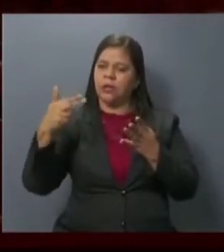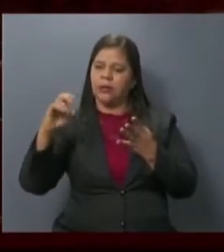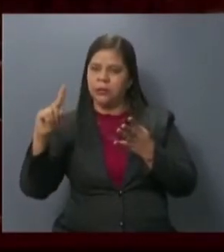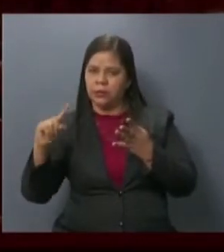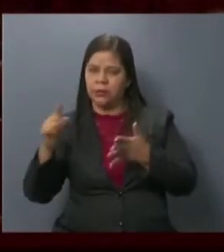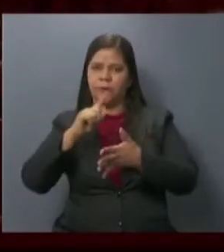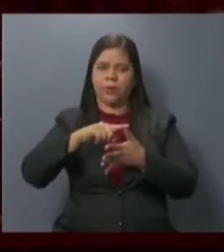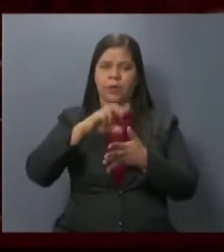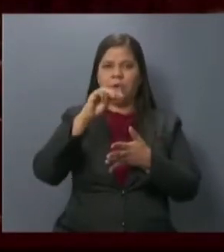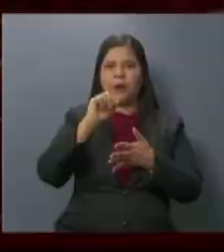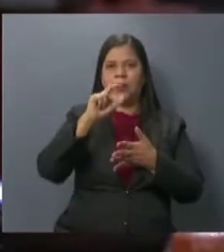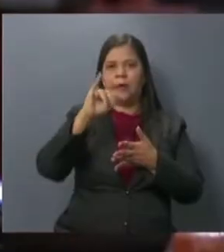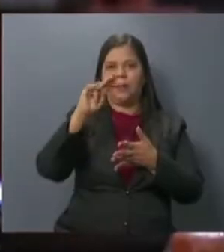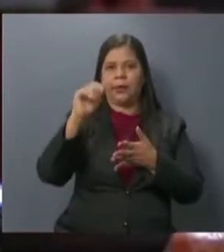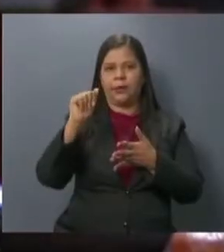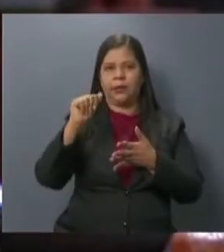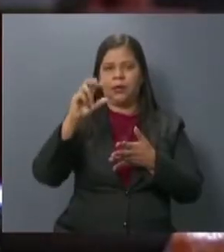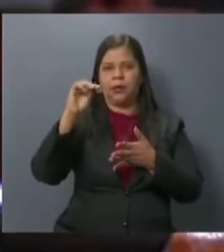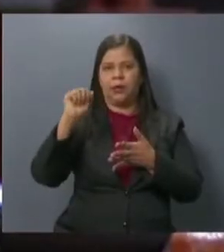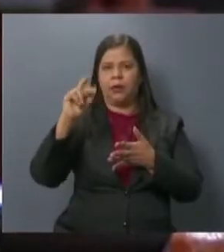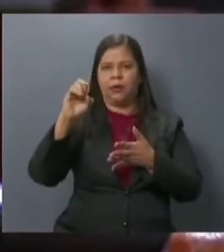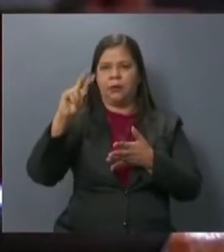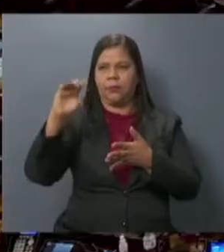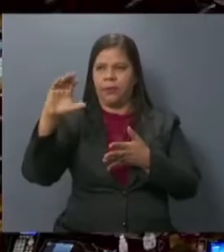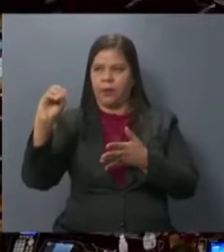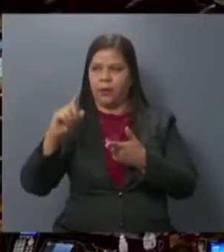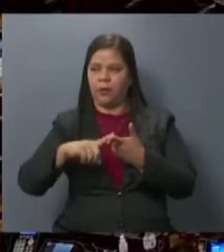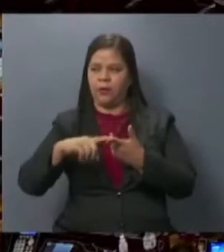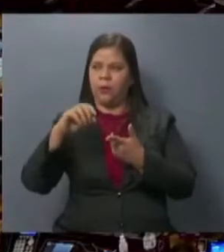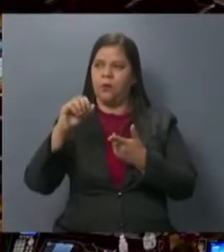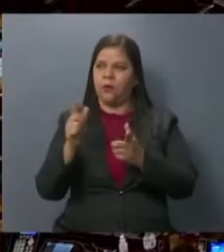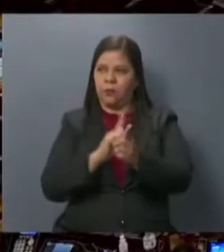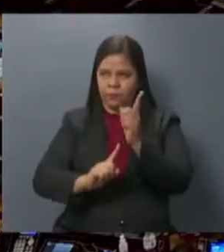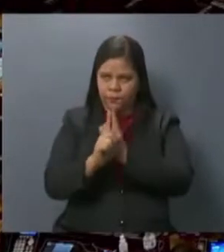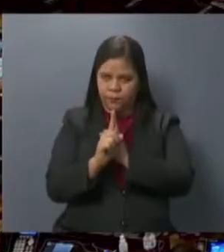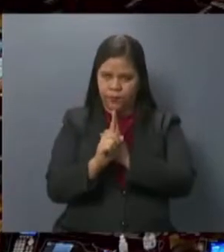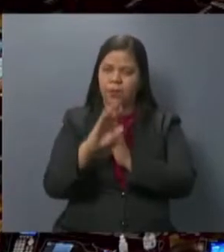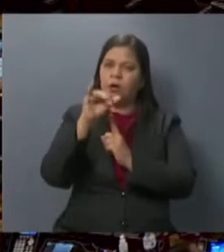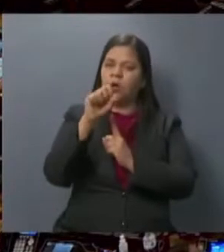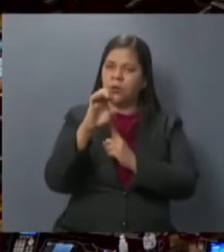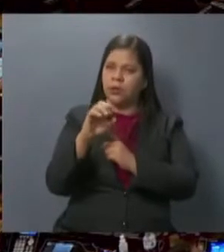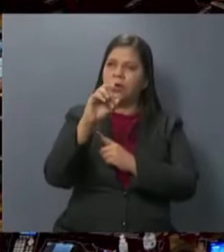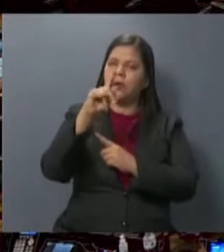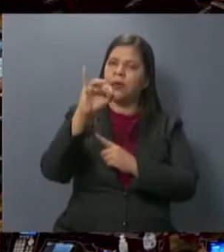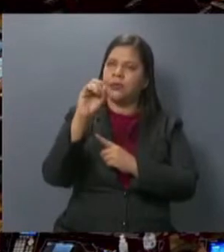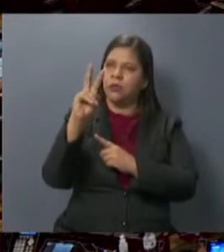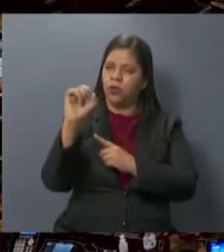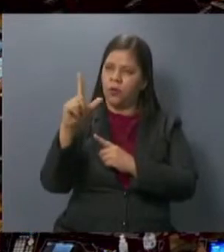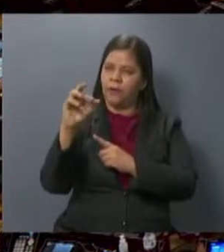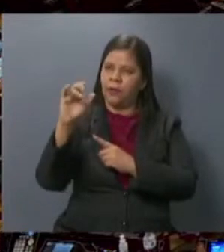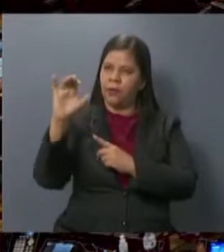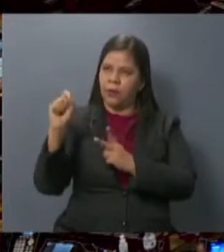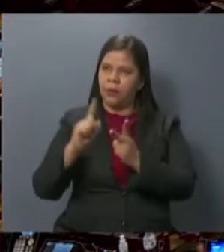Escobar, Marina de Jesús Marenco de Torrent, suplentes, José Cristóbal Reyes Sánchez,